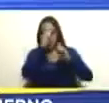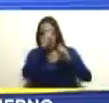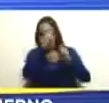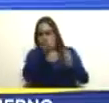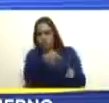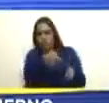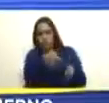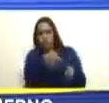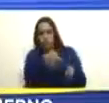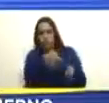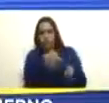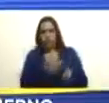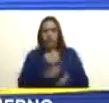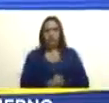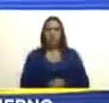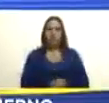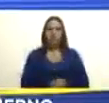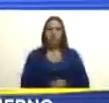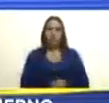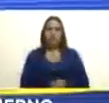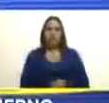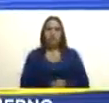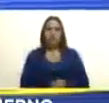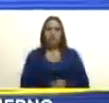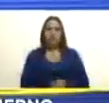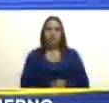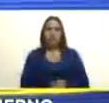no le gusta ese lenguaje taurino porque ahora